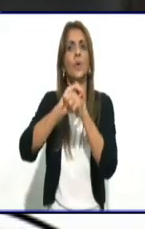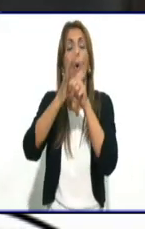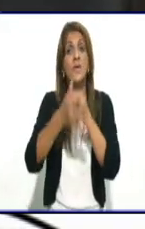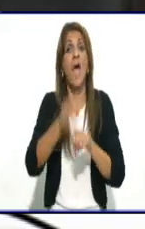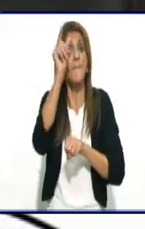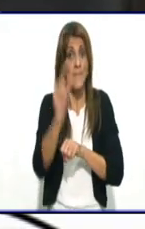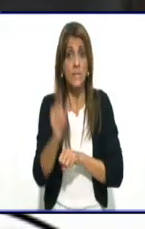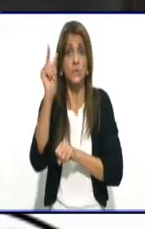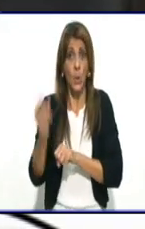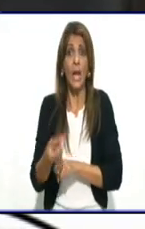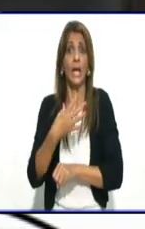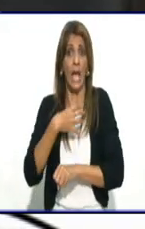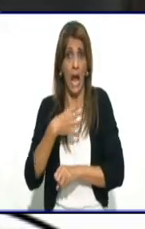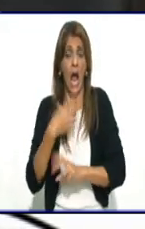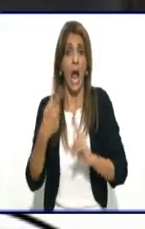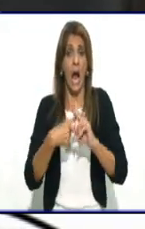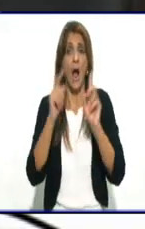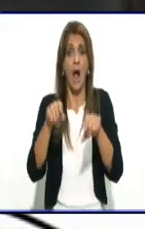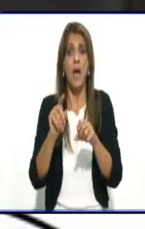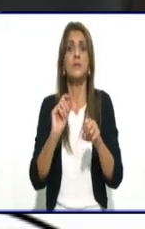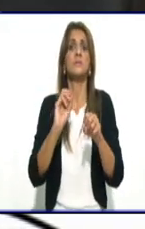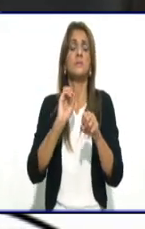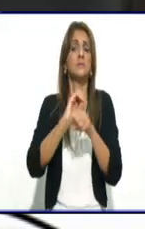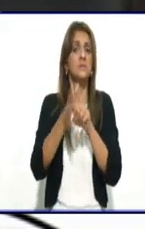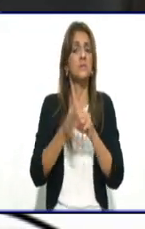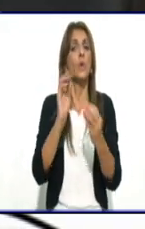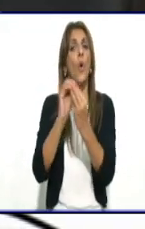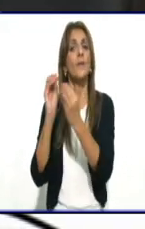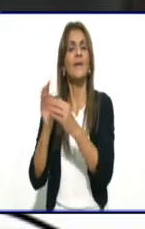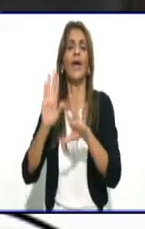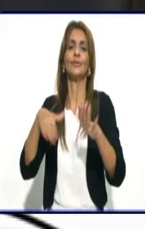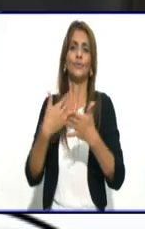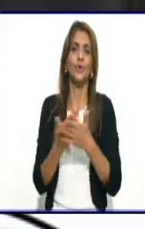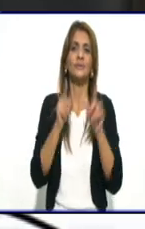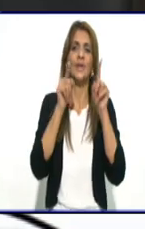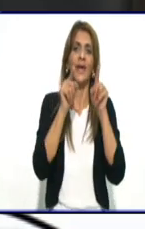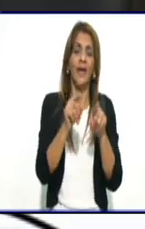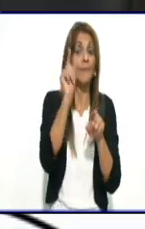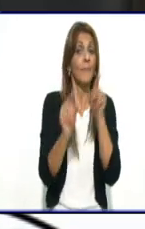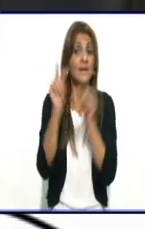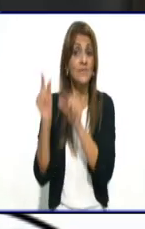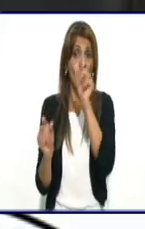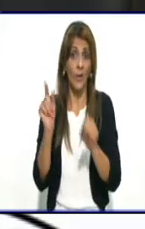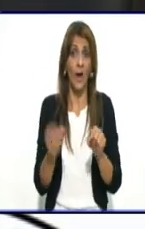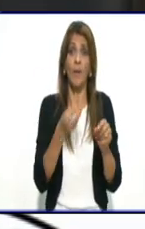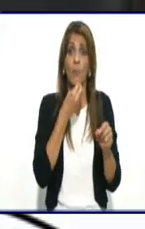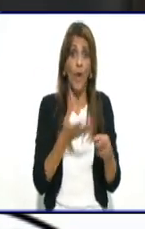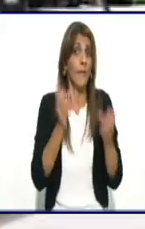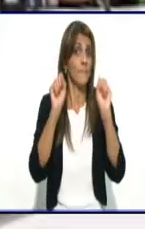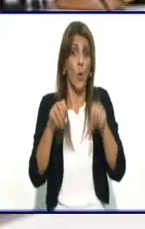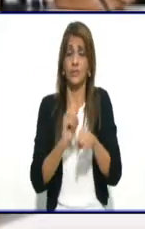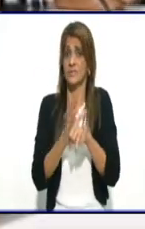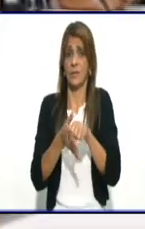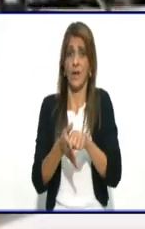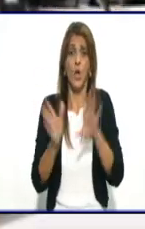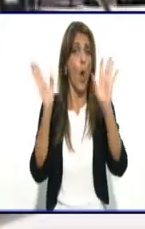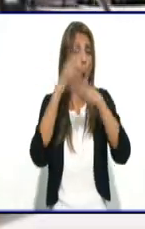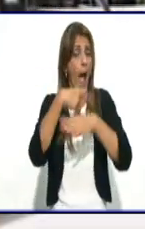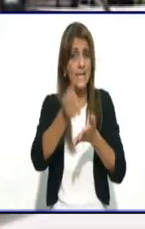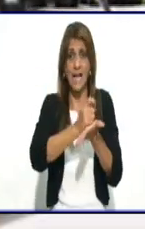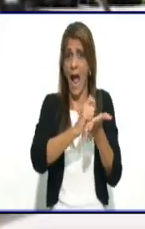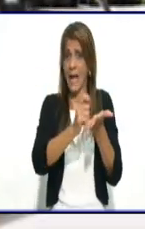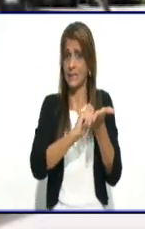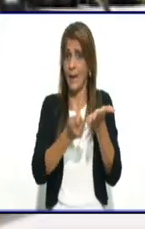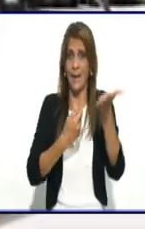estar infectadas y usted entonces pasaría a ser contacto o un posible sospechoso de lo que ocurre en ese lugar. ¿No hay carta de autorizo para yo